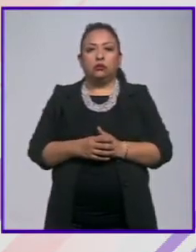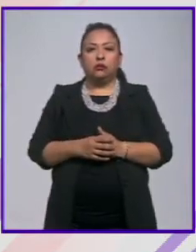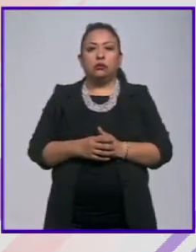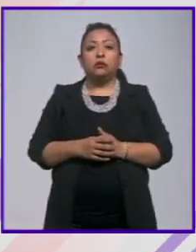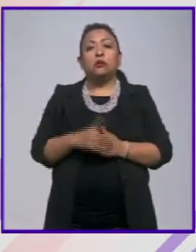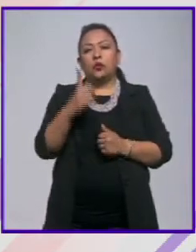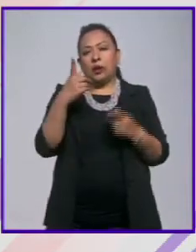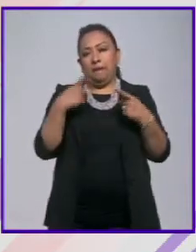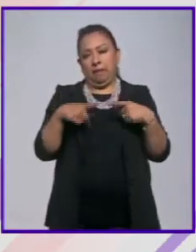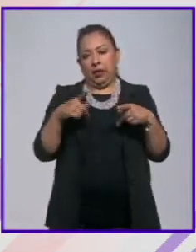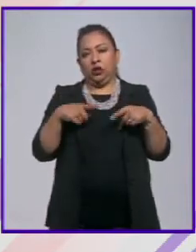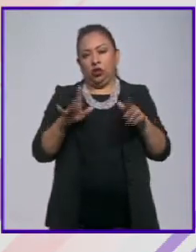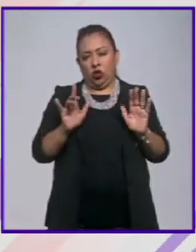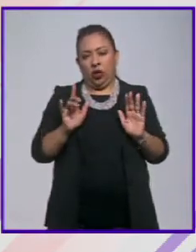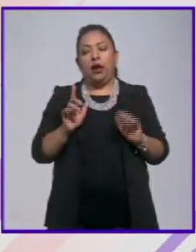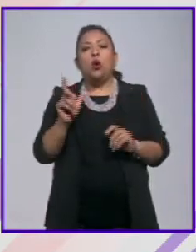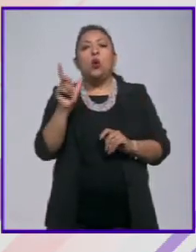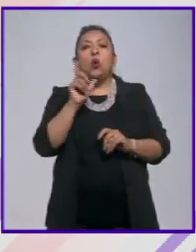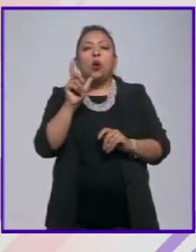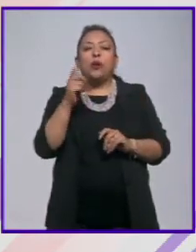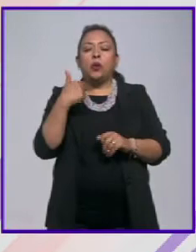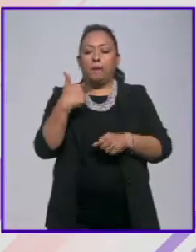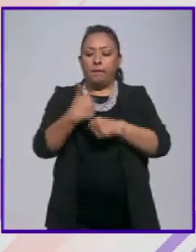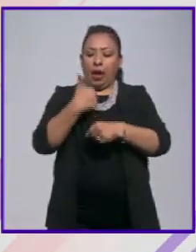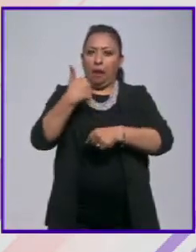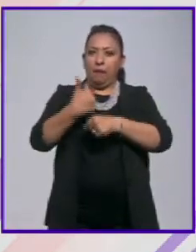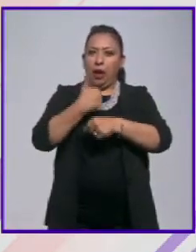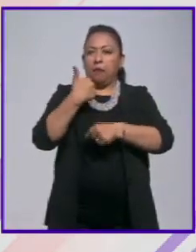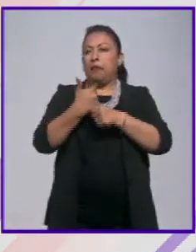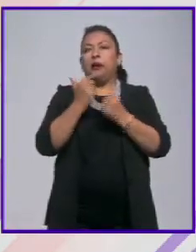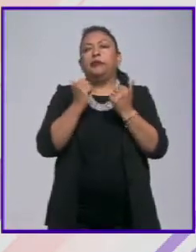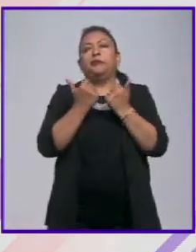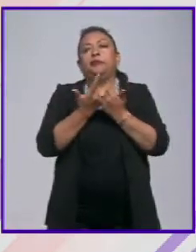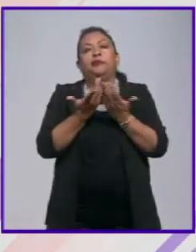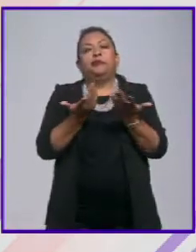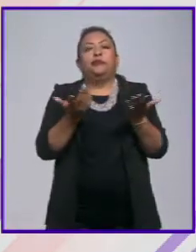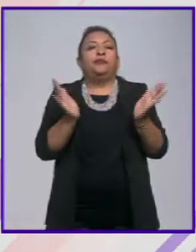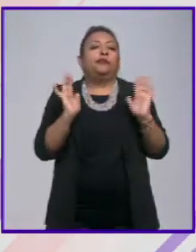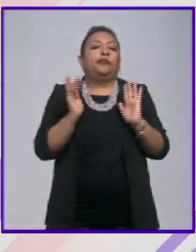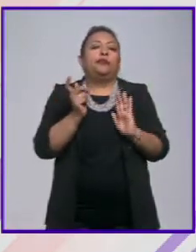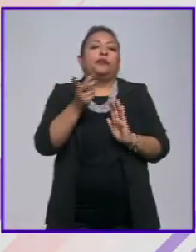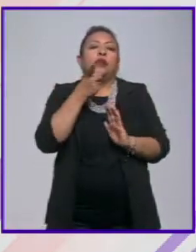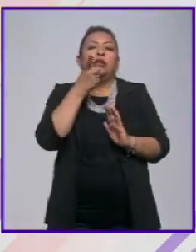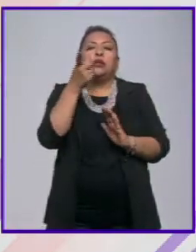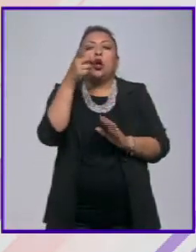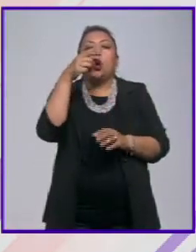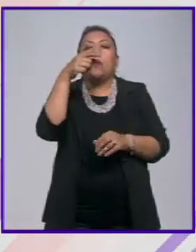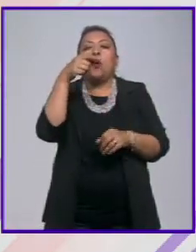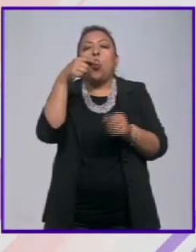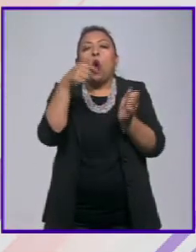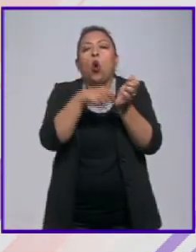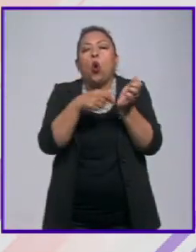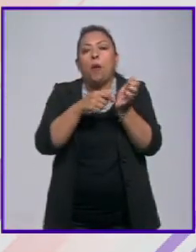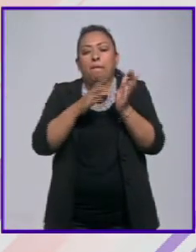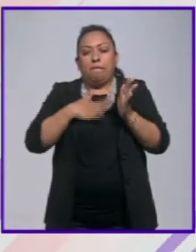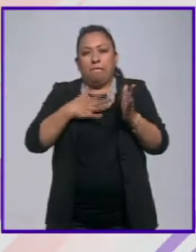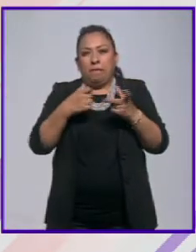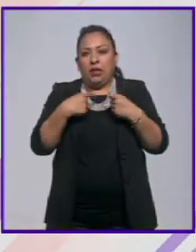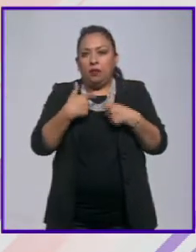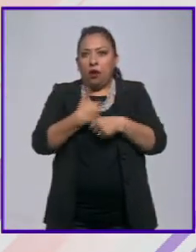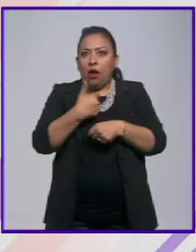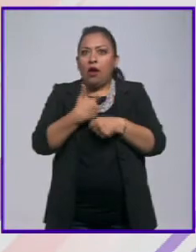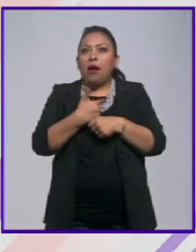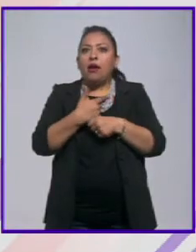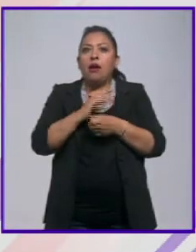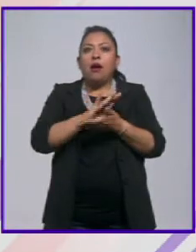una persona cuando se va develando cuestiones por llamarlo de alguna manera oculta de él mismo ya